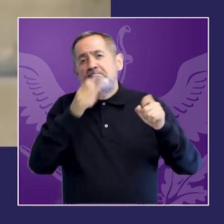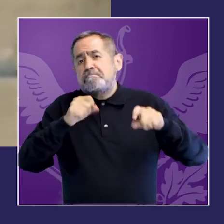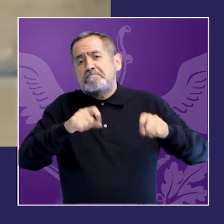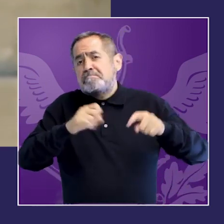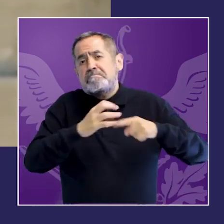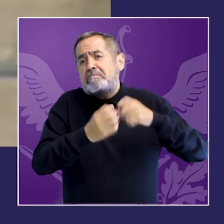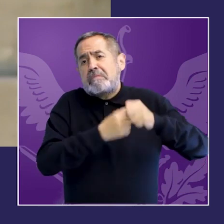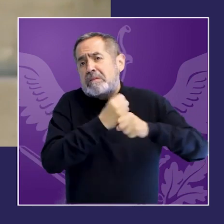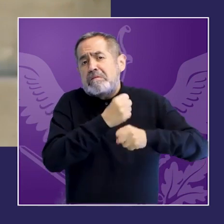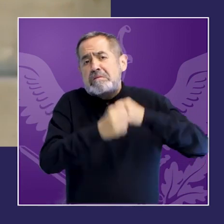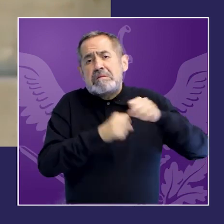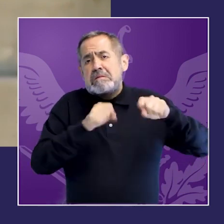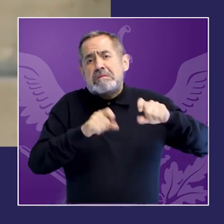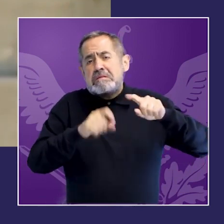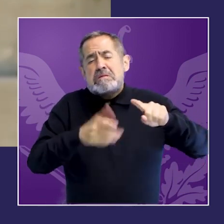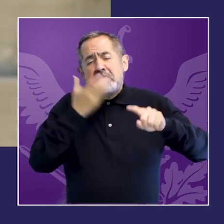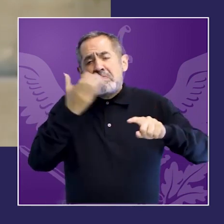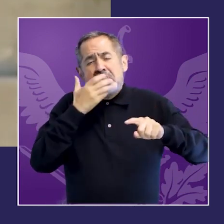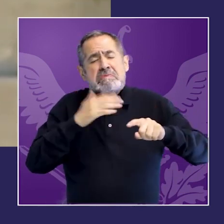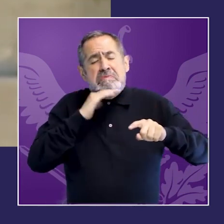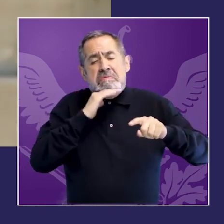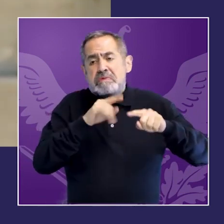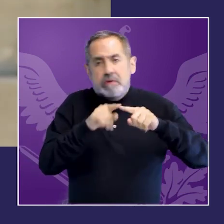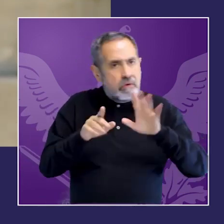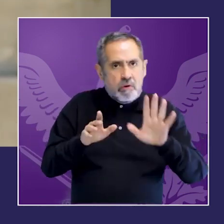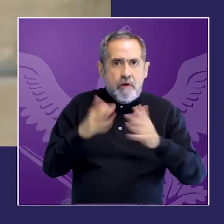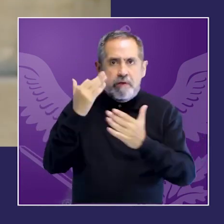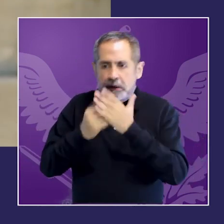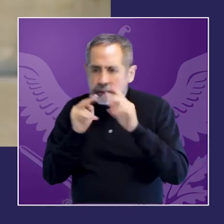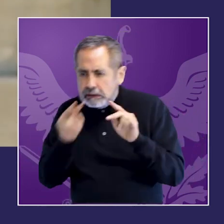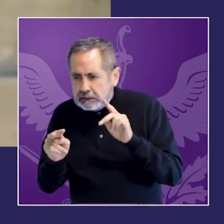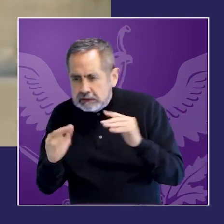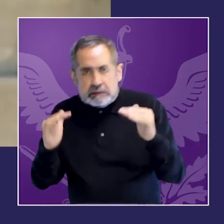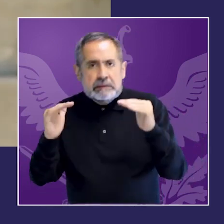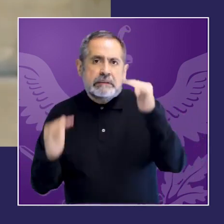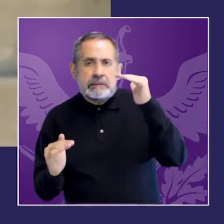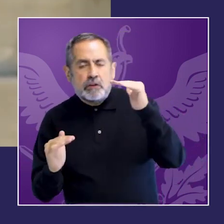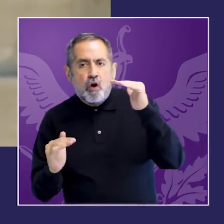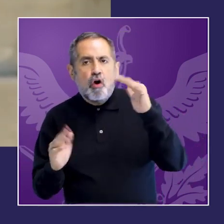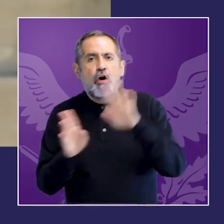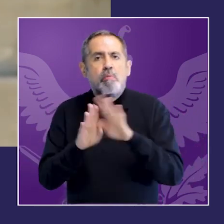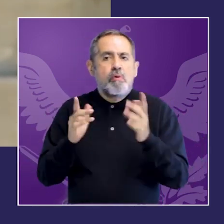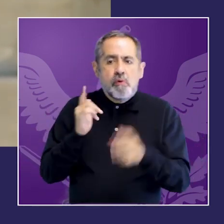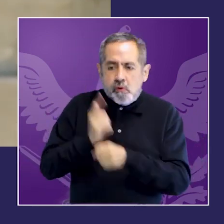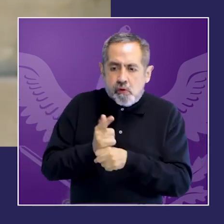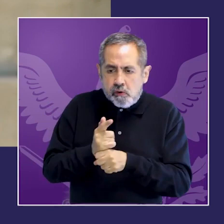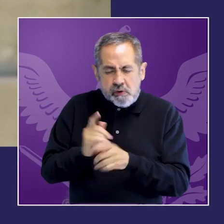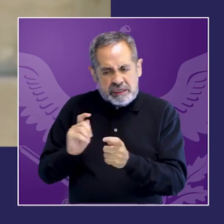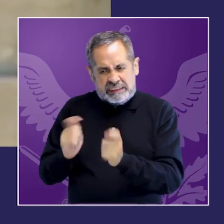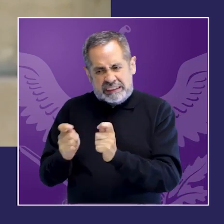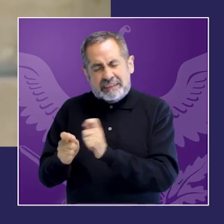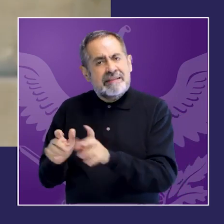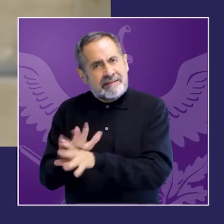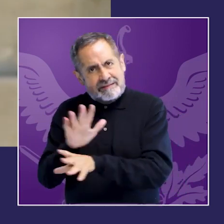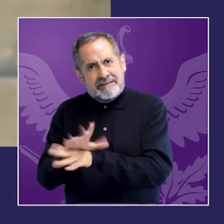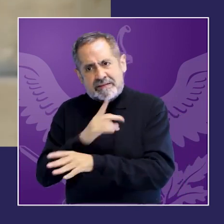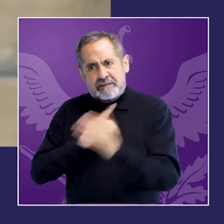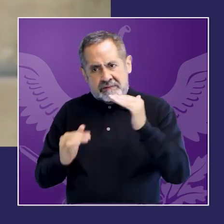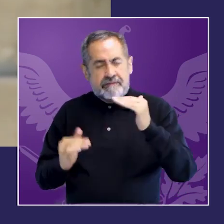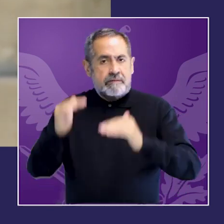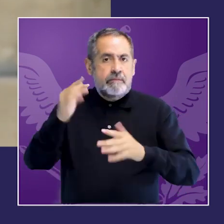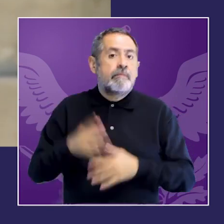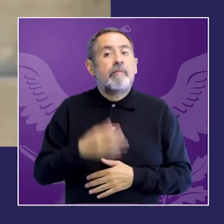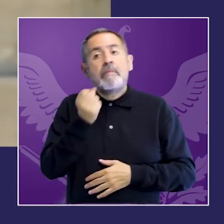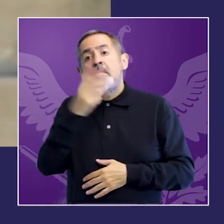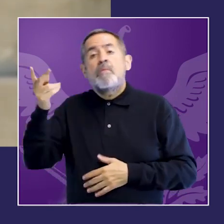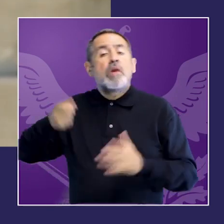empezamos a conceptualizar como reparaciones estructurales en tercer lugar se analizaron los estereotipos de género presentes